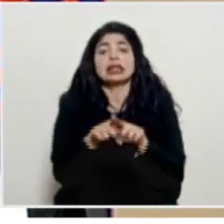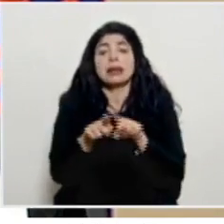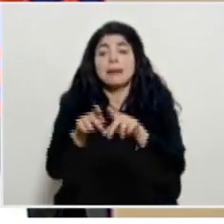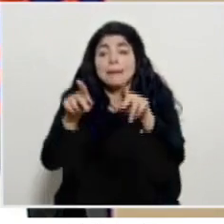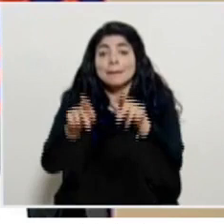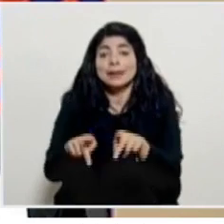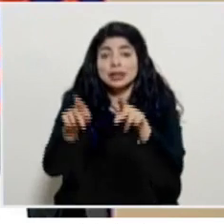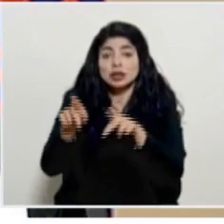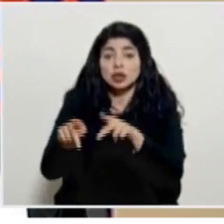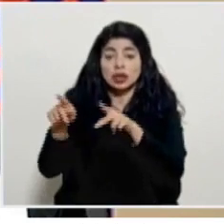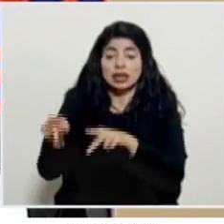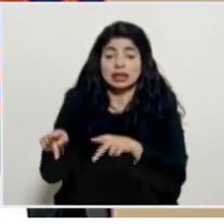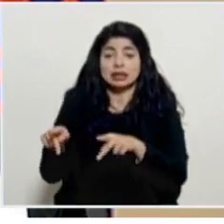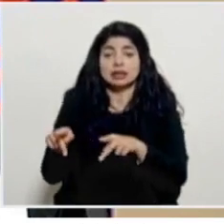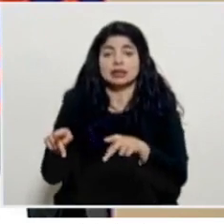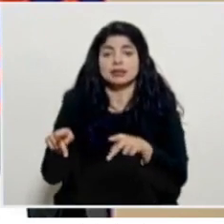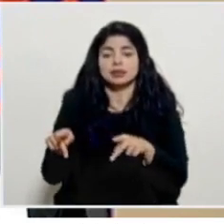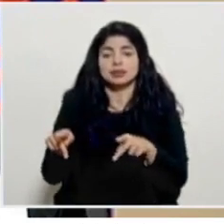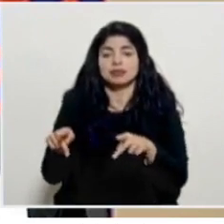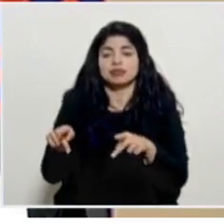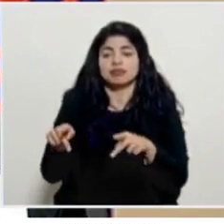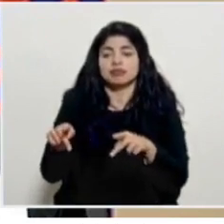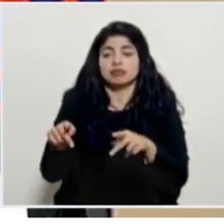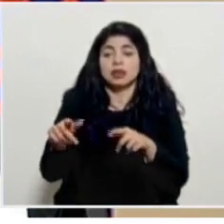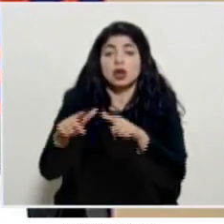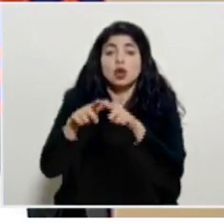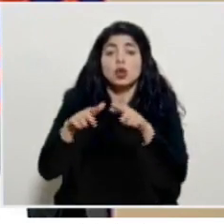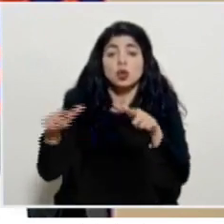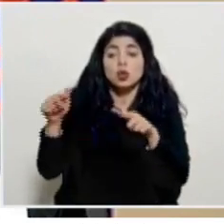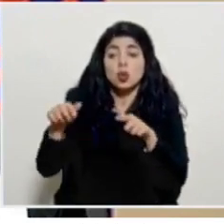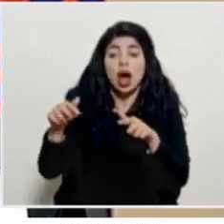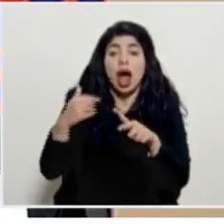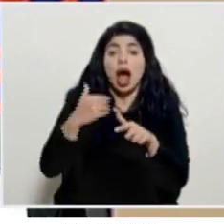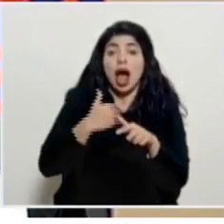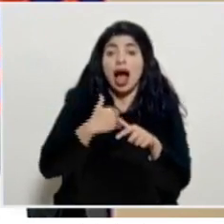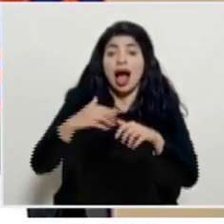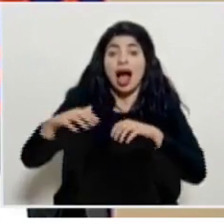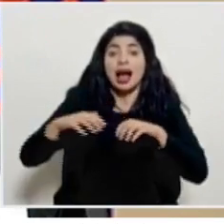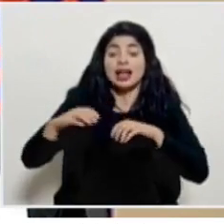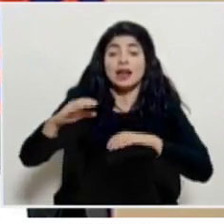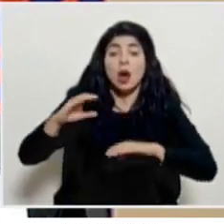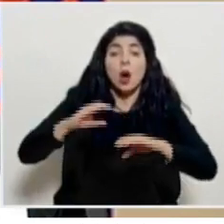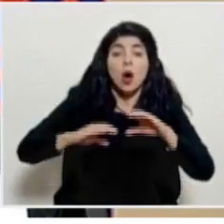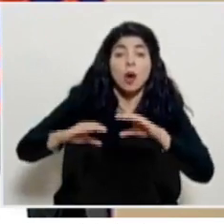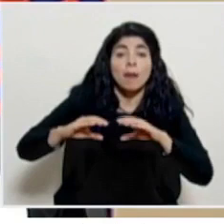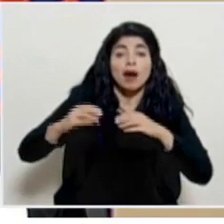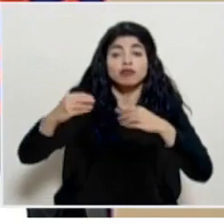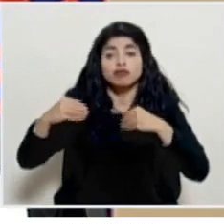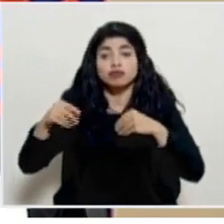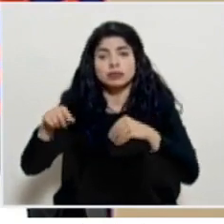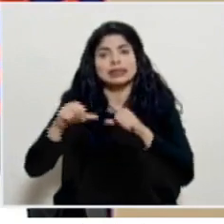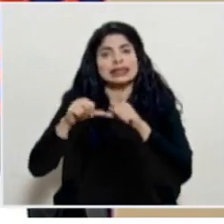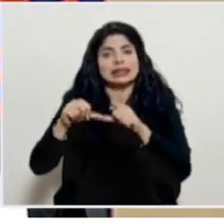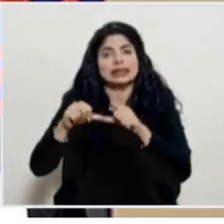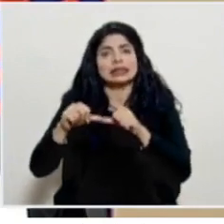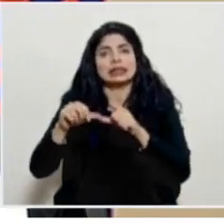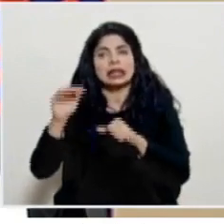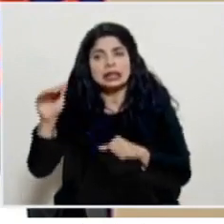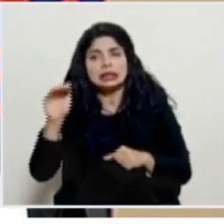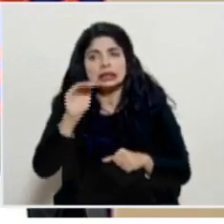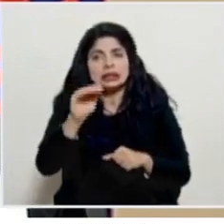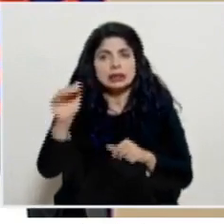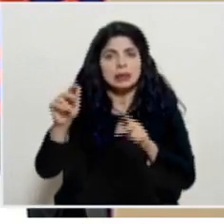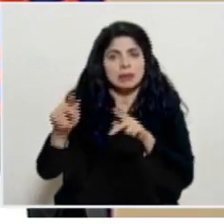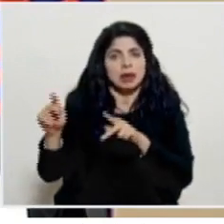las personas en los sitios donde se realizan actividades comerciales también seguir educando a la población